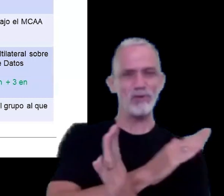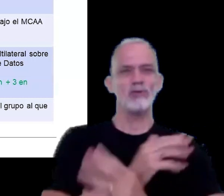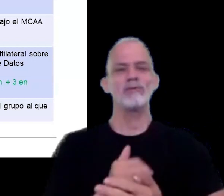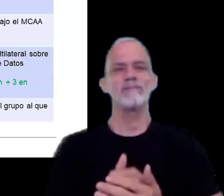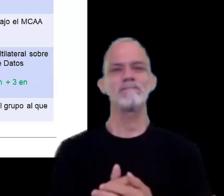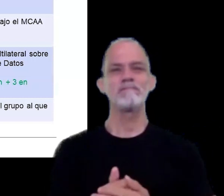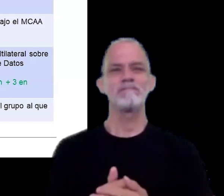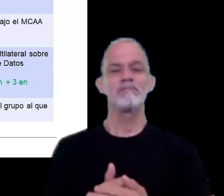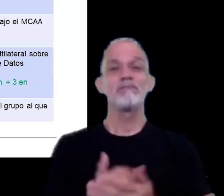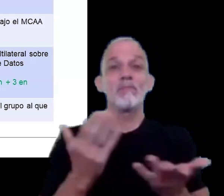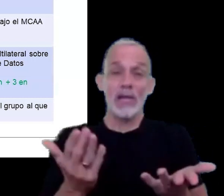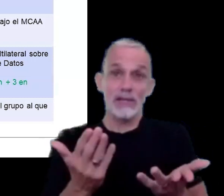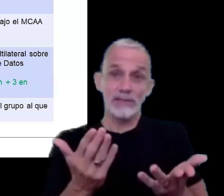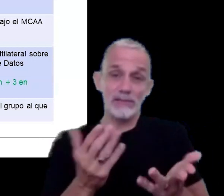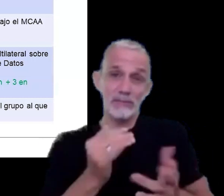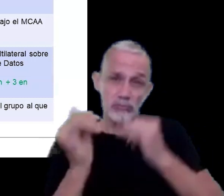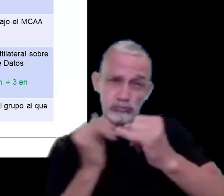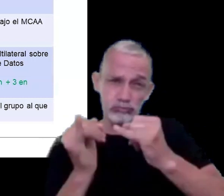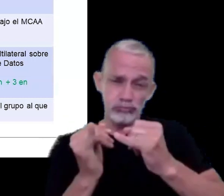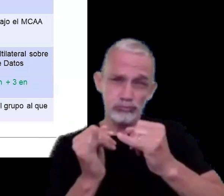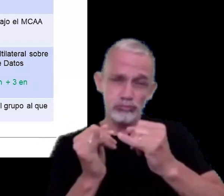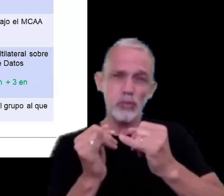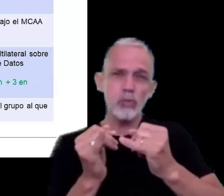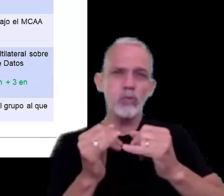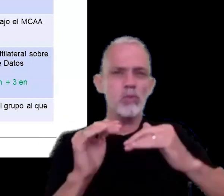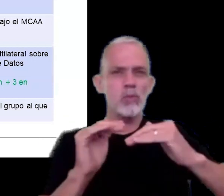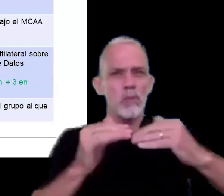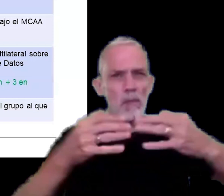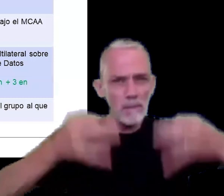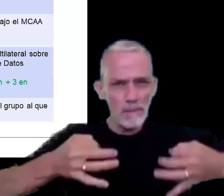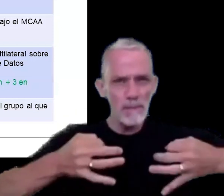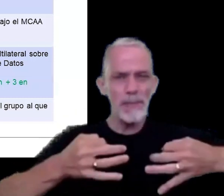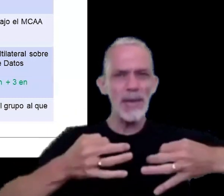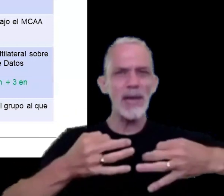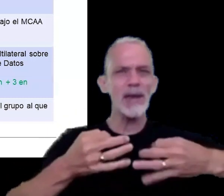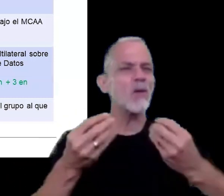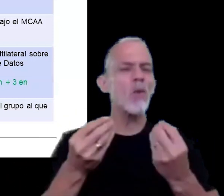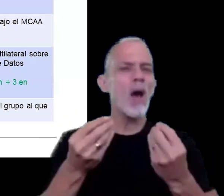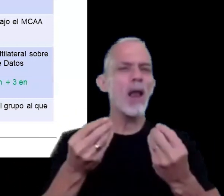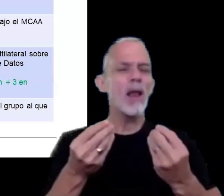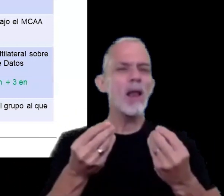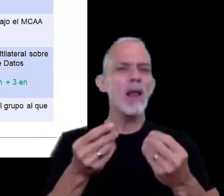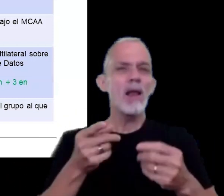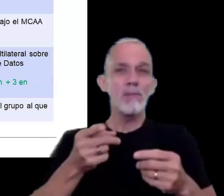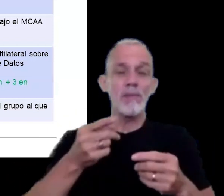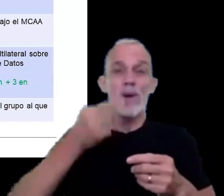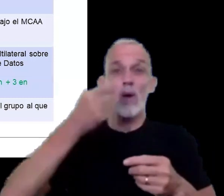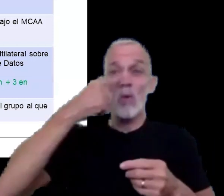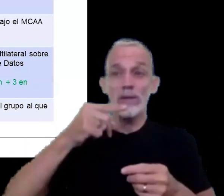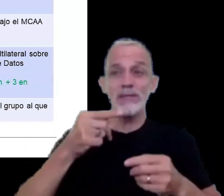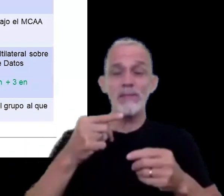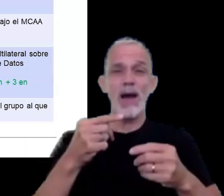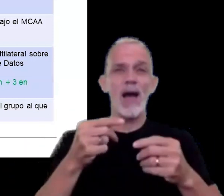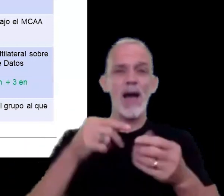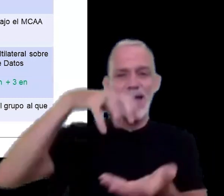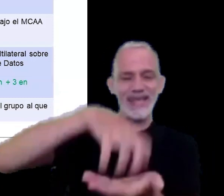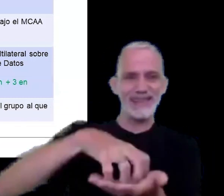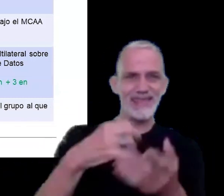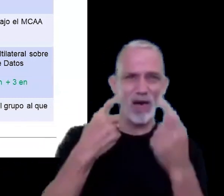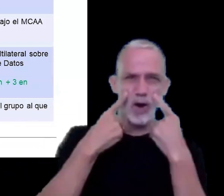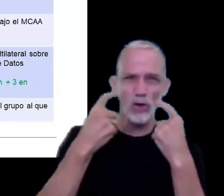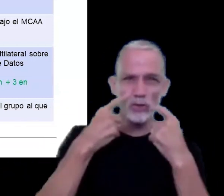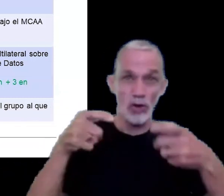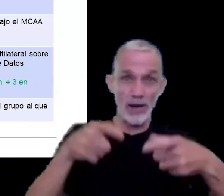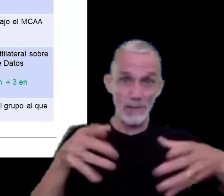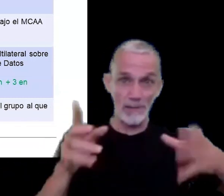que se reportan en forma consolidada en cabeza de la última entidad controlante del grupo